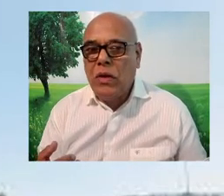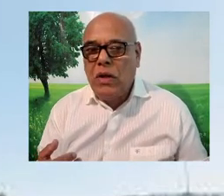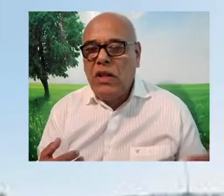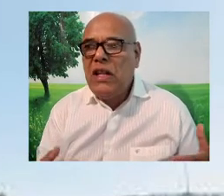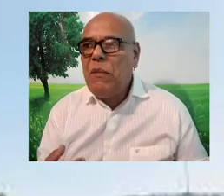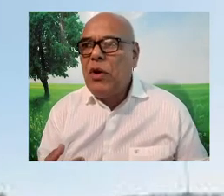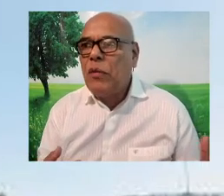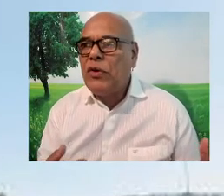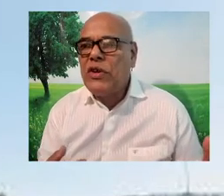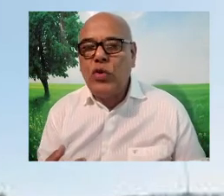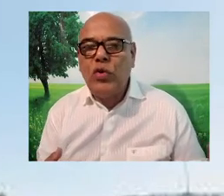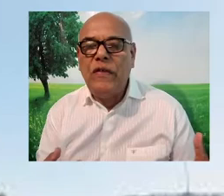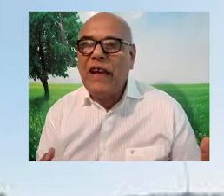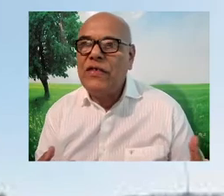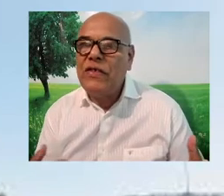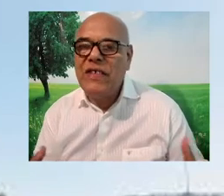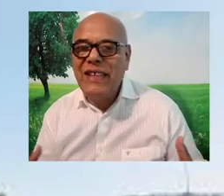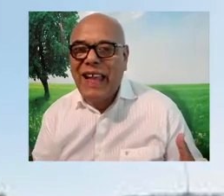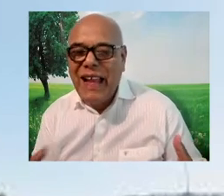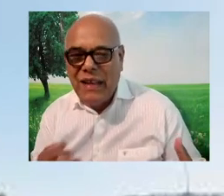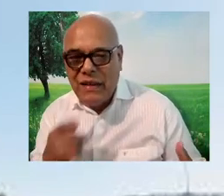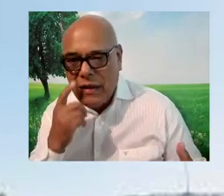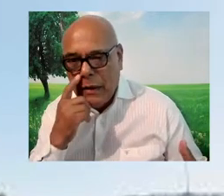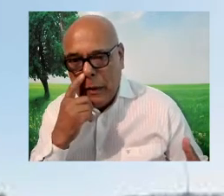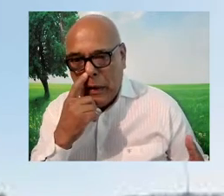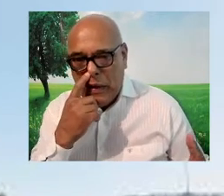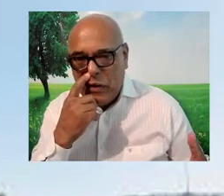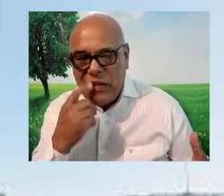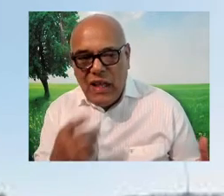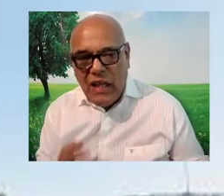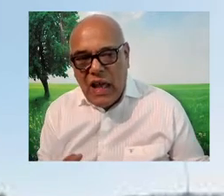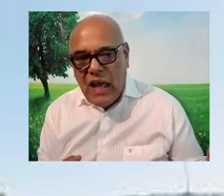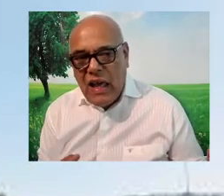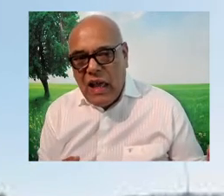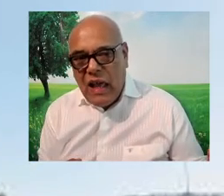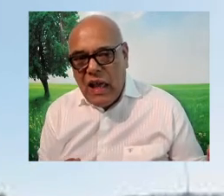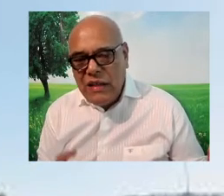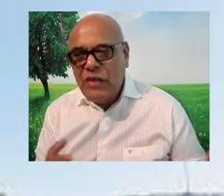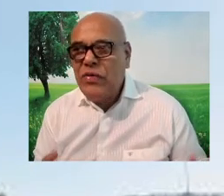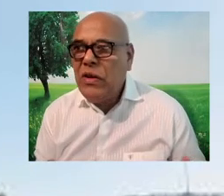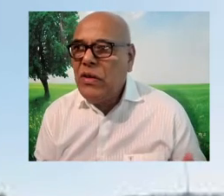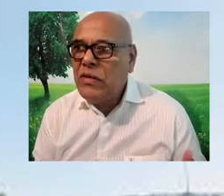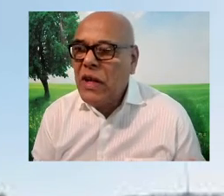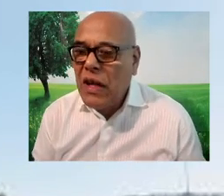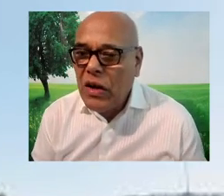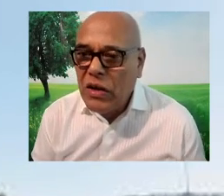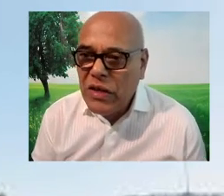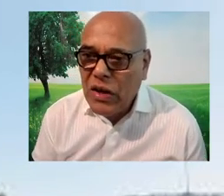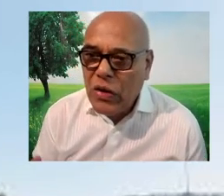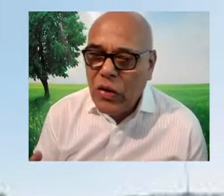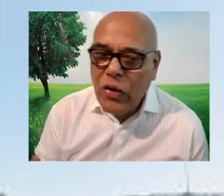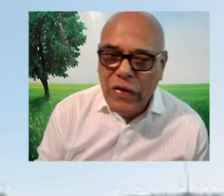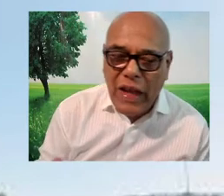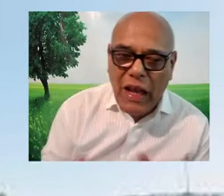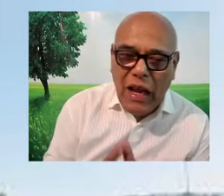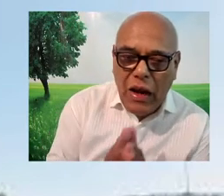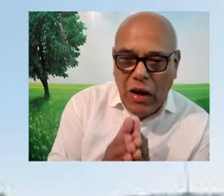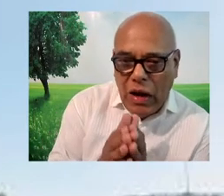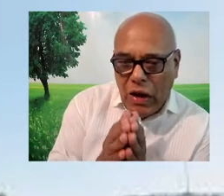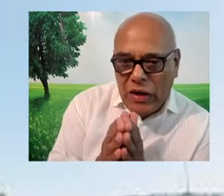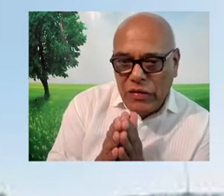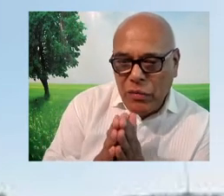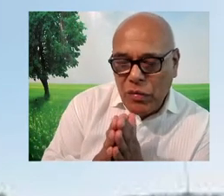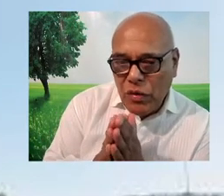dinámico proceso de unificación sindical. sea, en Estados Unidos se logró que